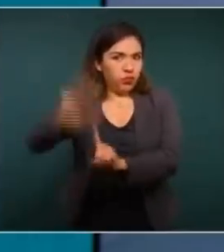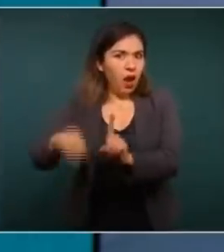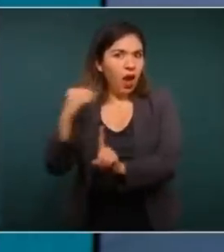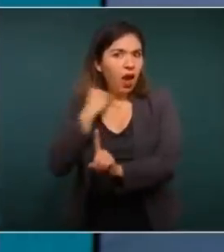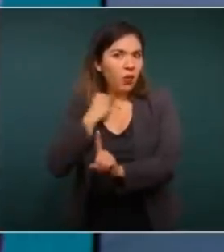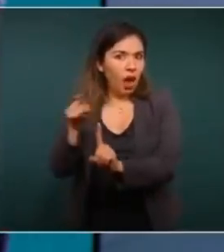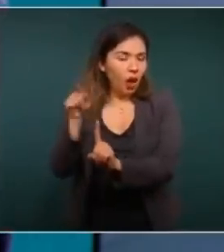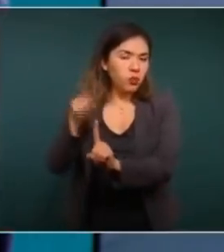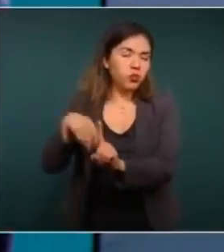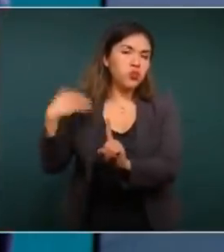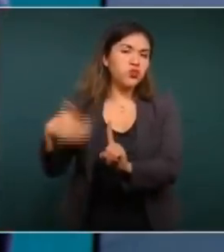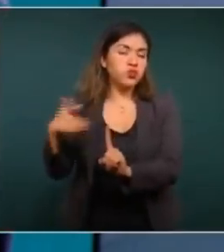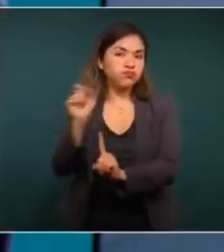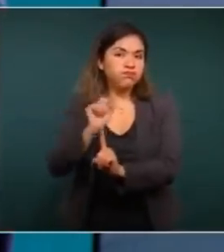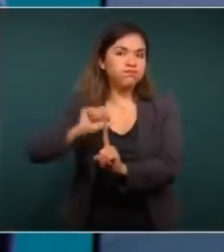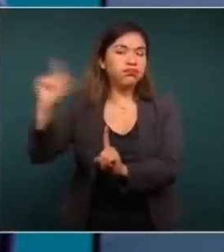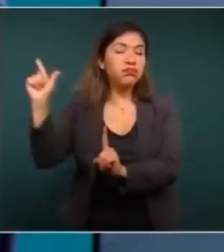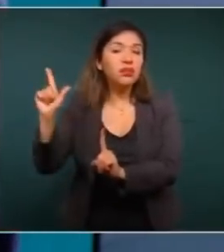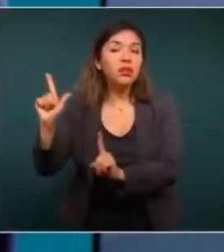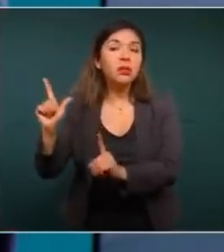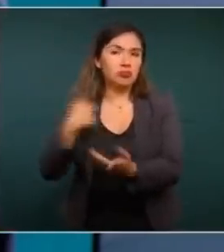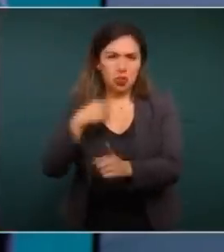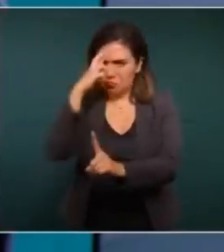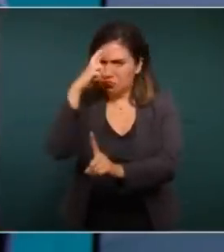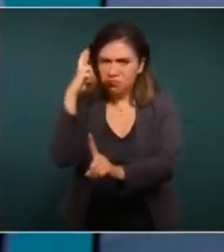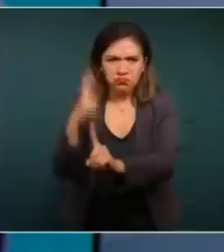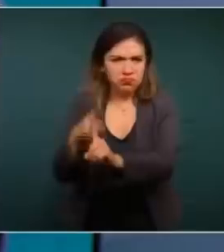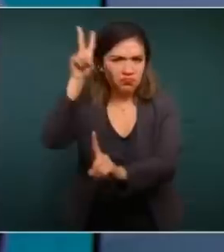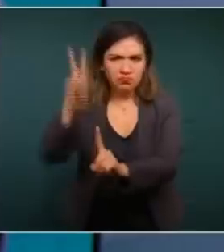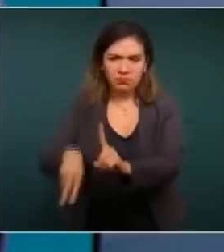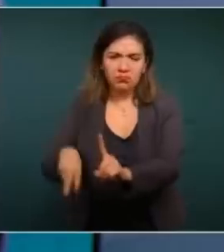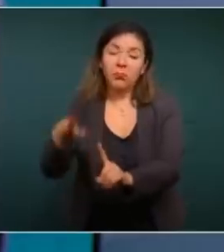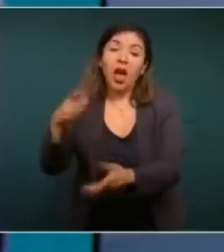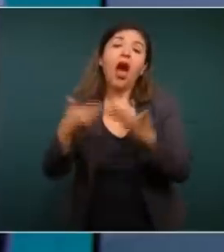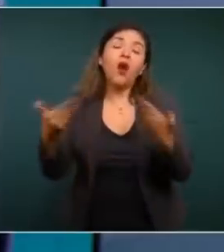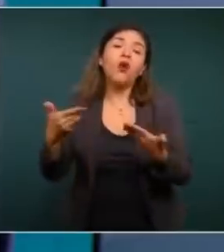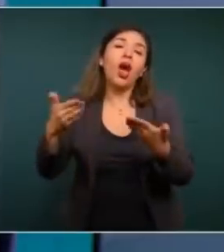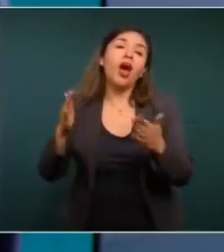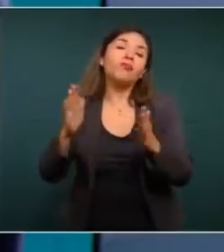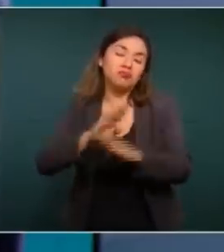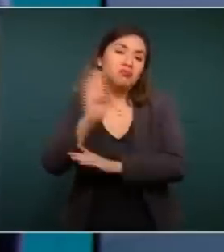respeto mucho, que en paz descanse,